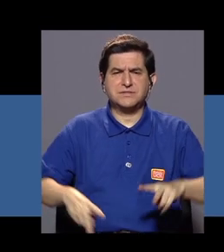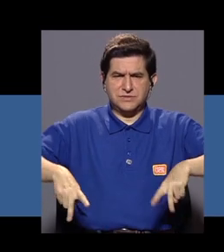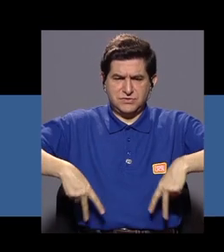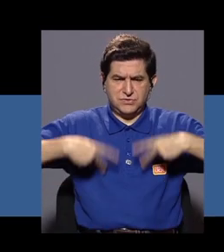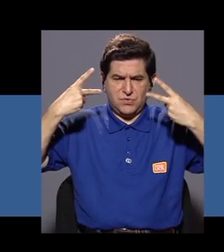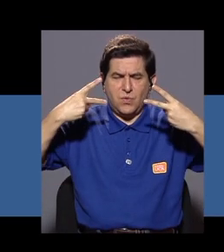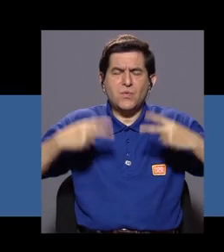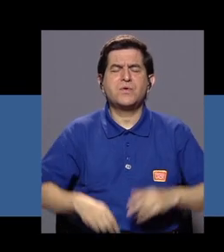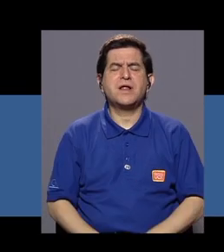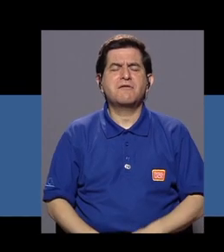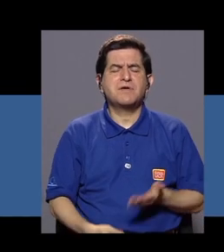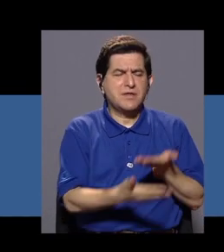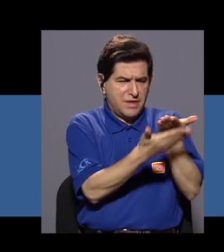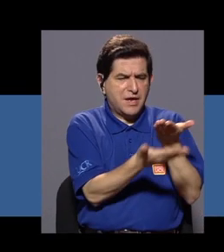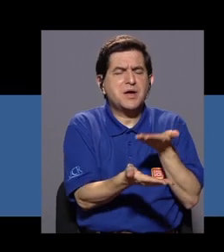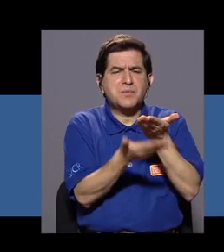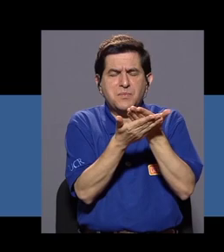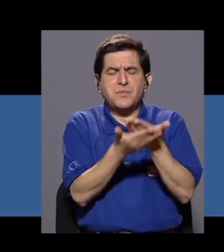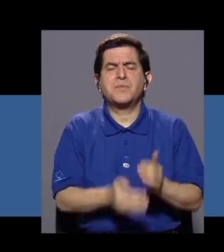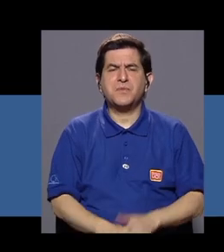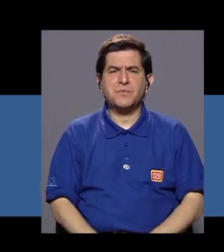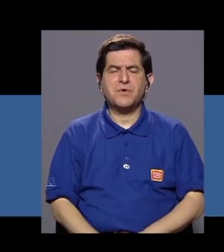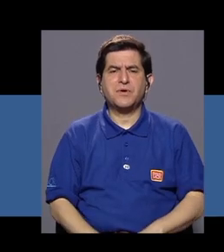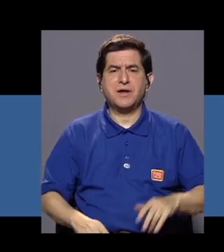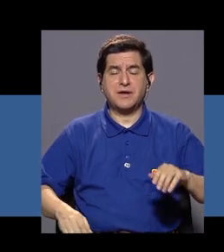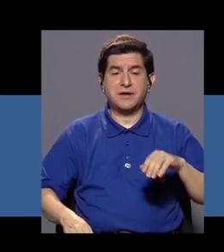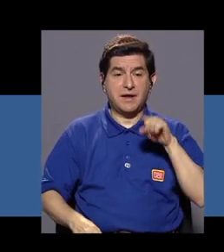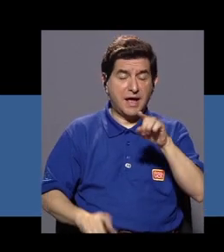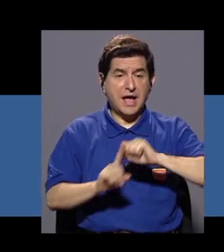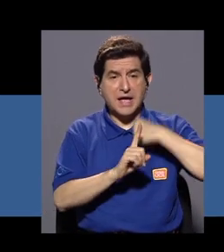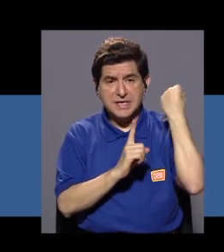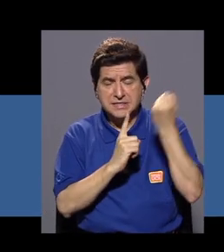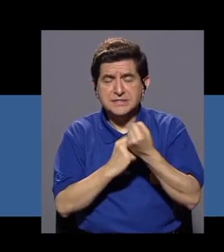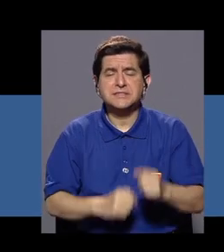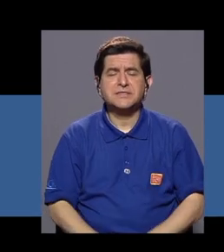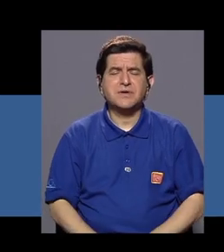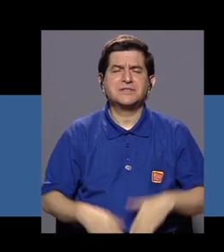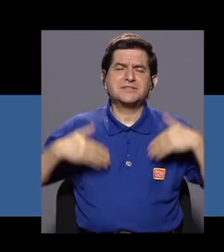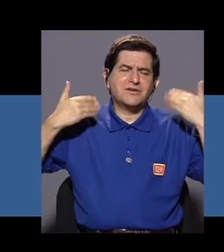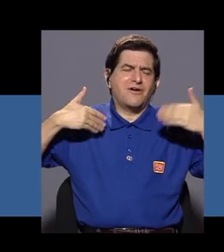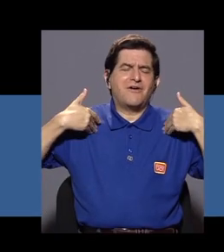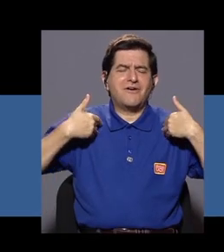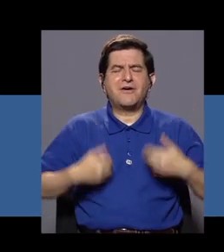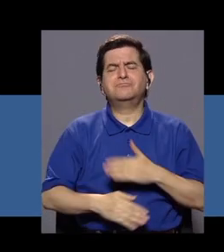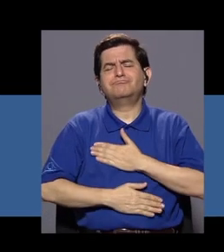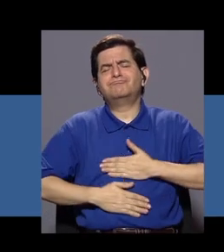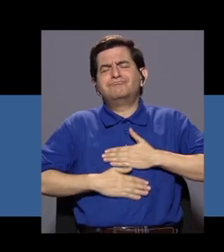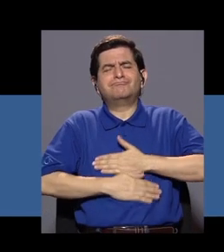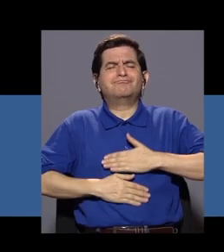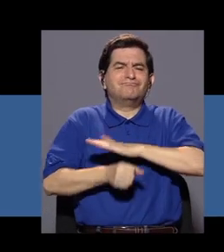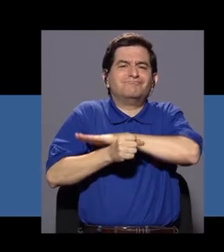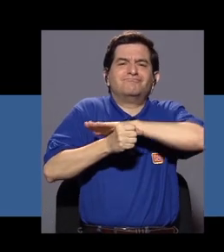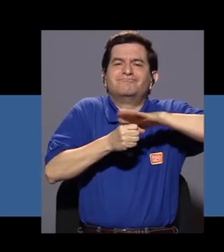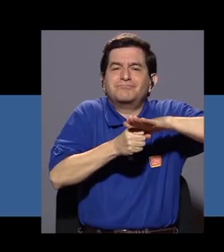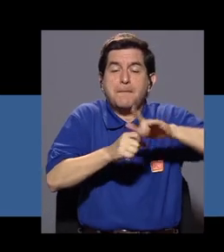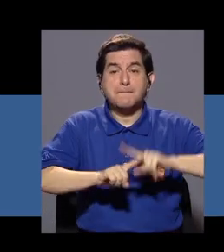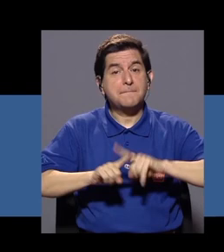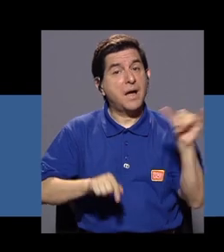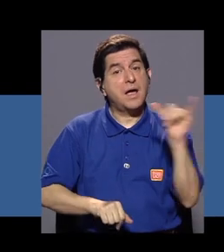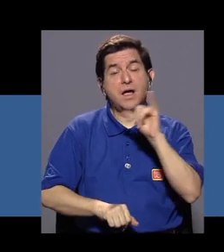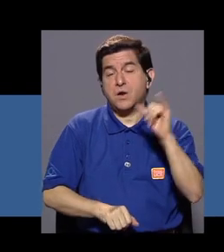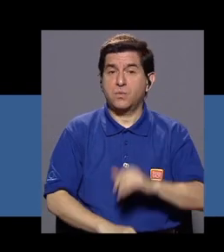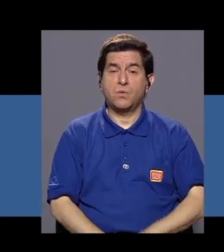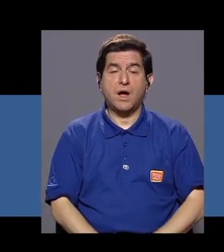vivir radicalmente lo que la vida proponga. Si hay momentos de mucha alegría, de mucha felicidad, disfrutarlos plenamente.